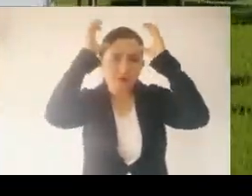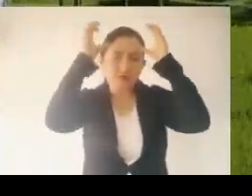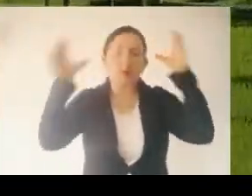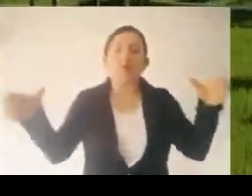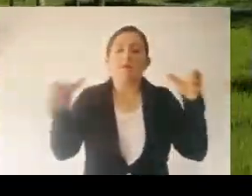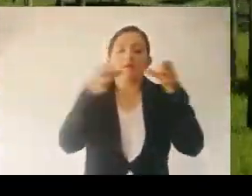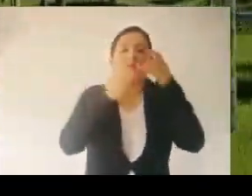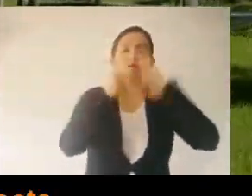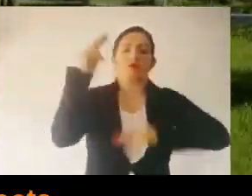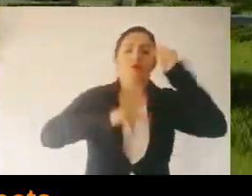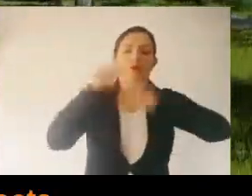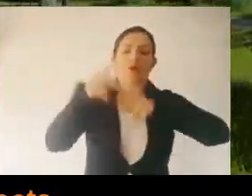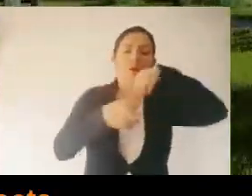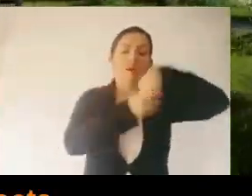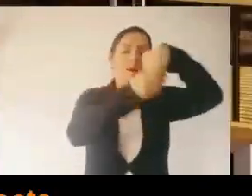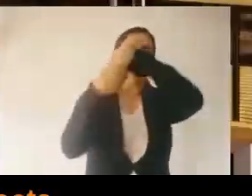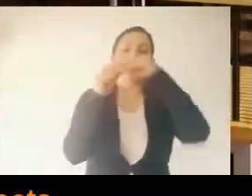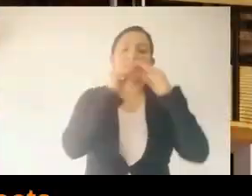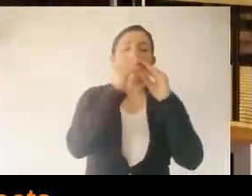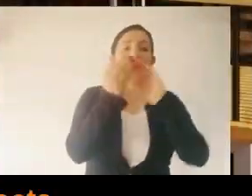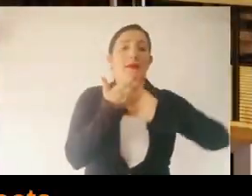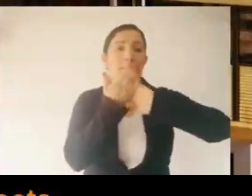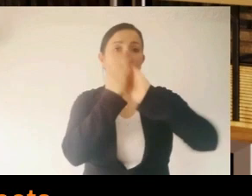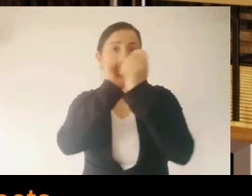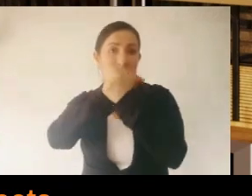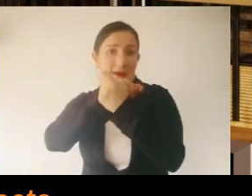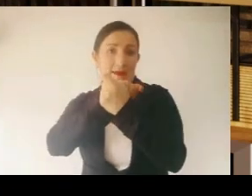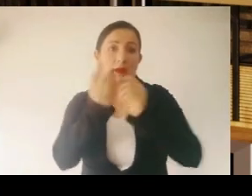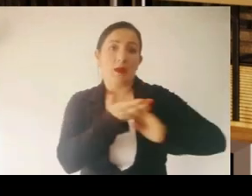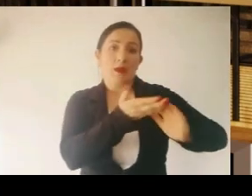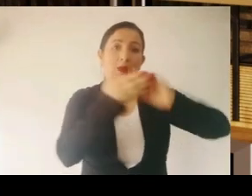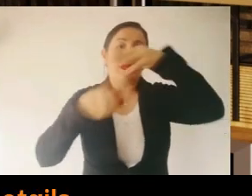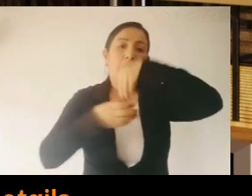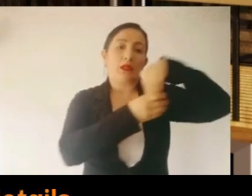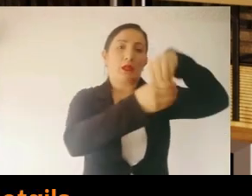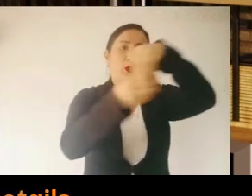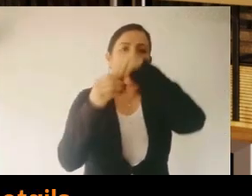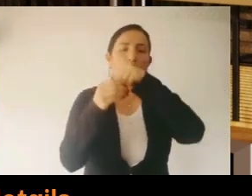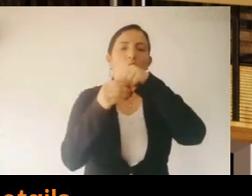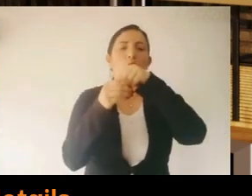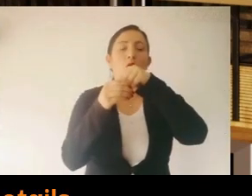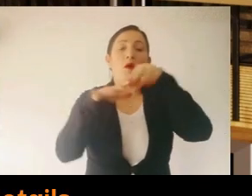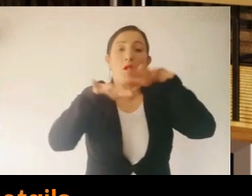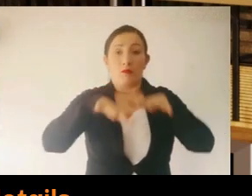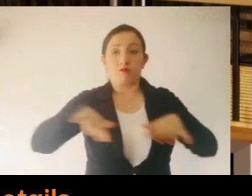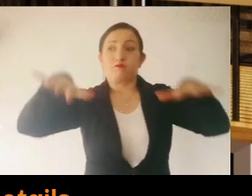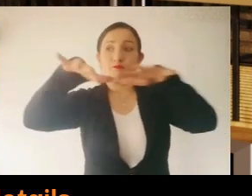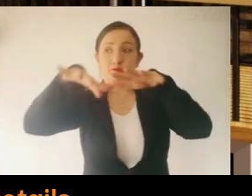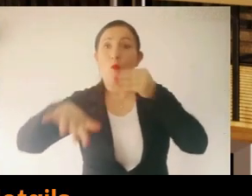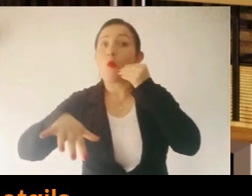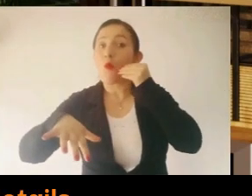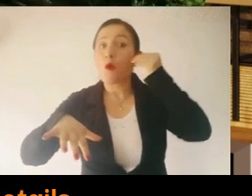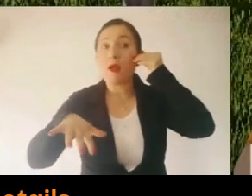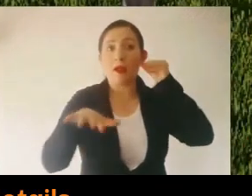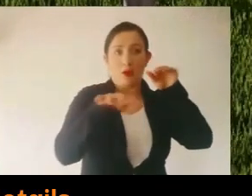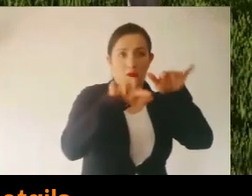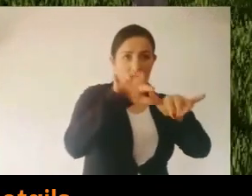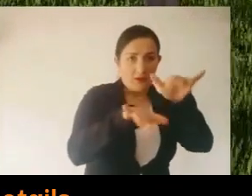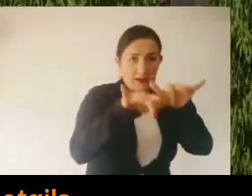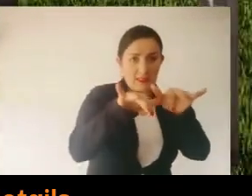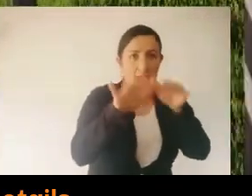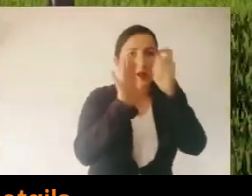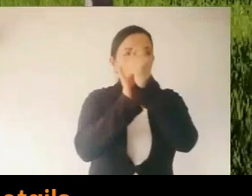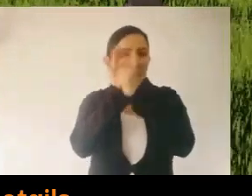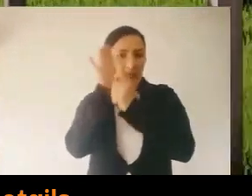mobiliario, renovación de espacios y proyectos de interiorismo, tales como espacios del hogar, oficinas o